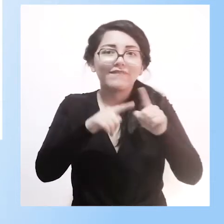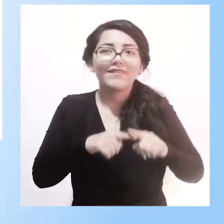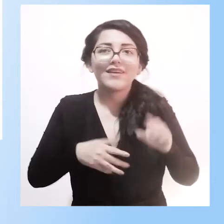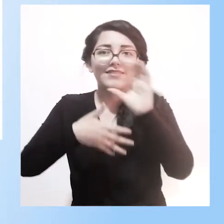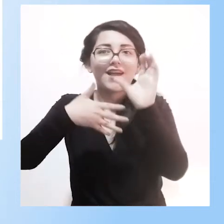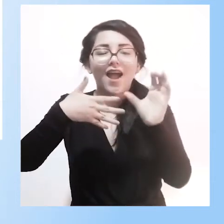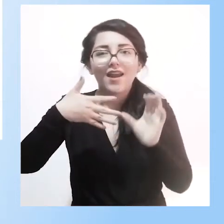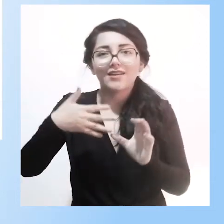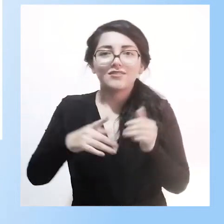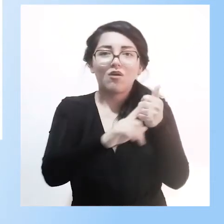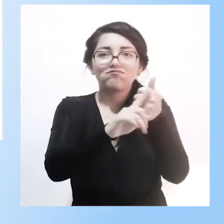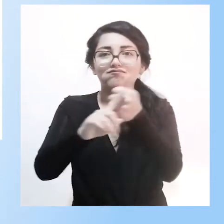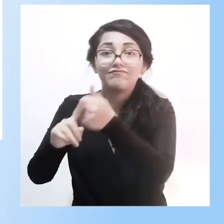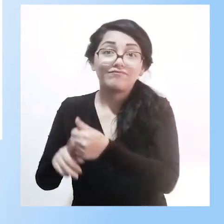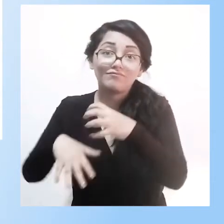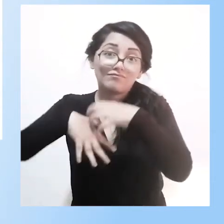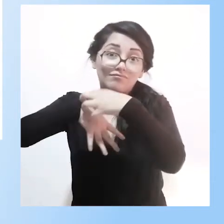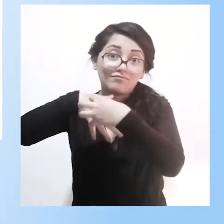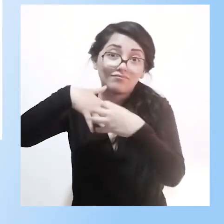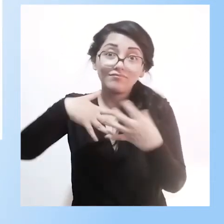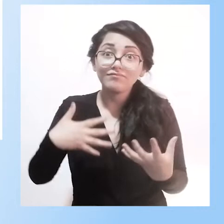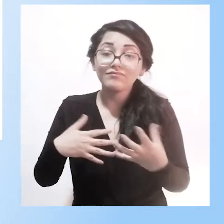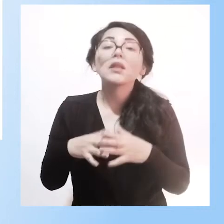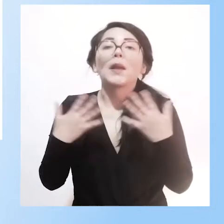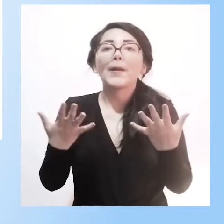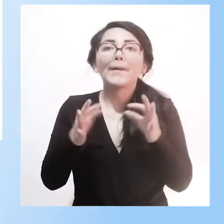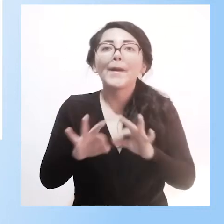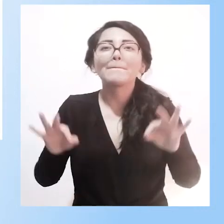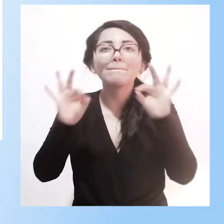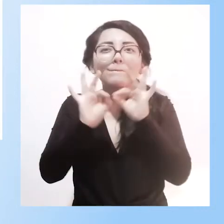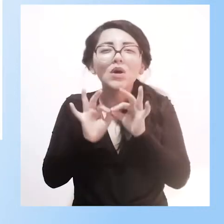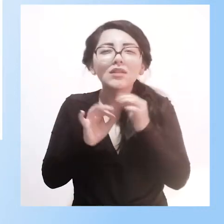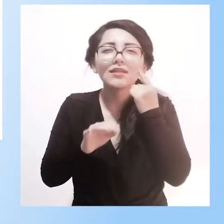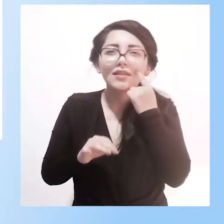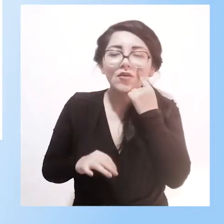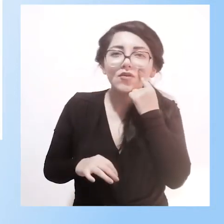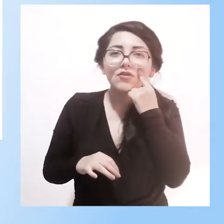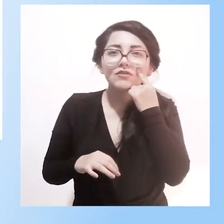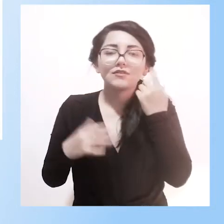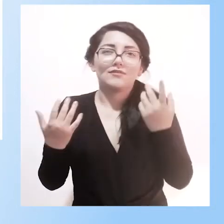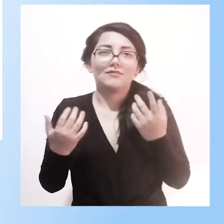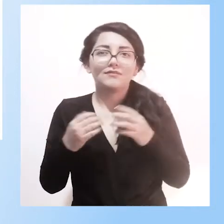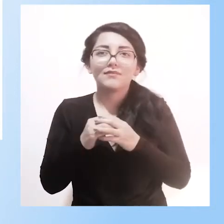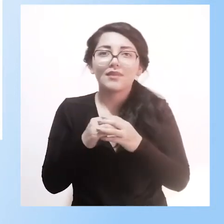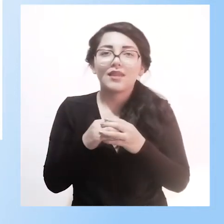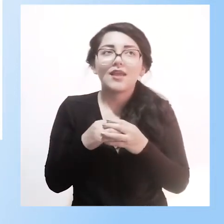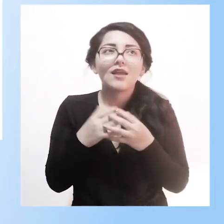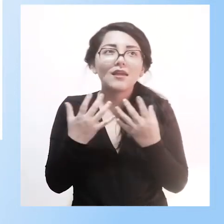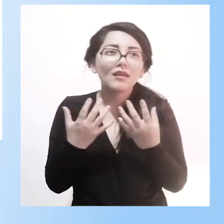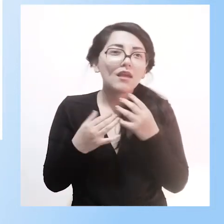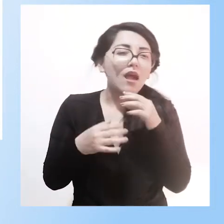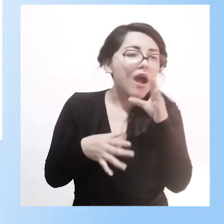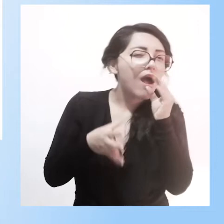y de cada región. Por lo tanto, es importante conocer para poder aplicar lo muy bueno de lo